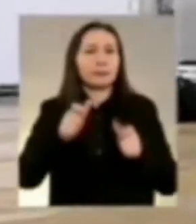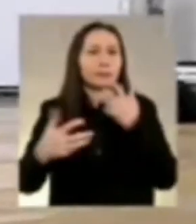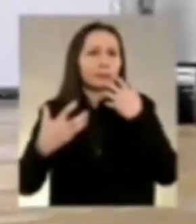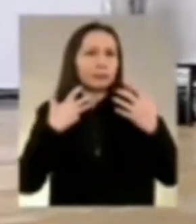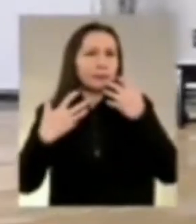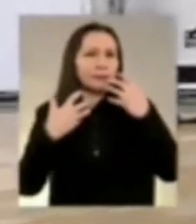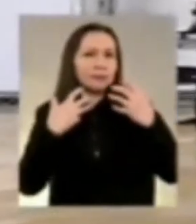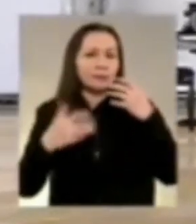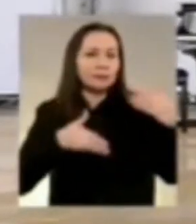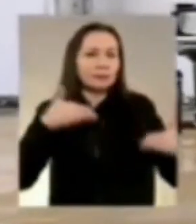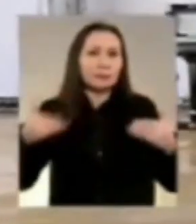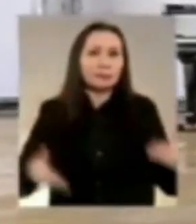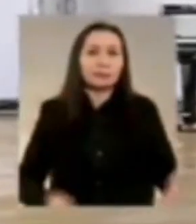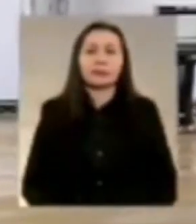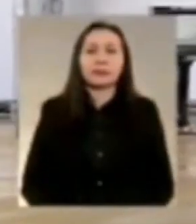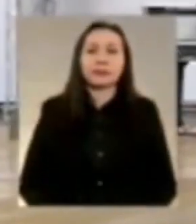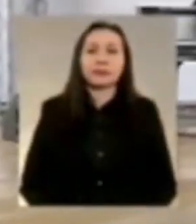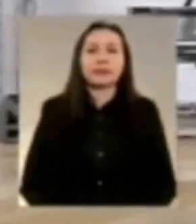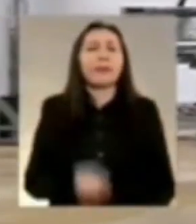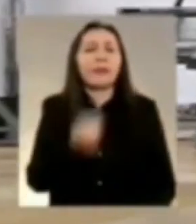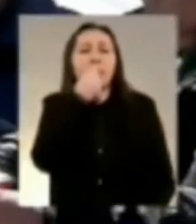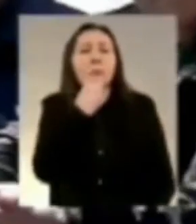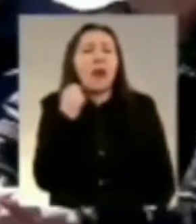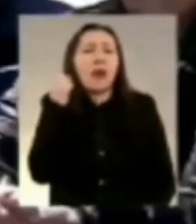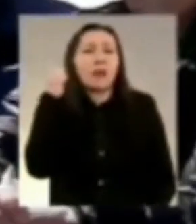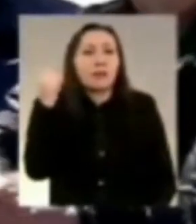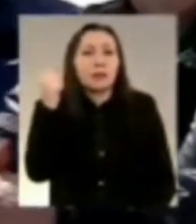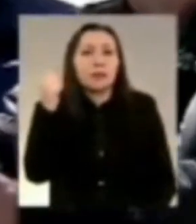en el que participa el presidente López Obrador. Vamos allá.